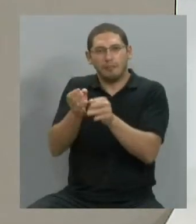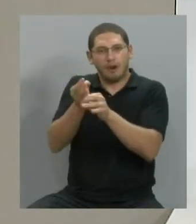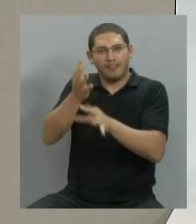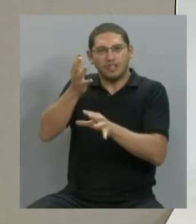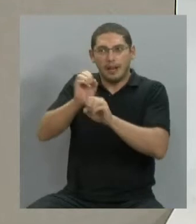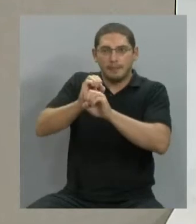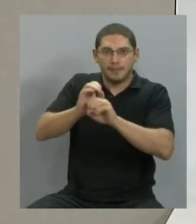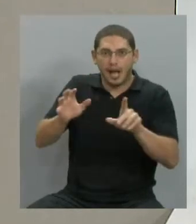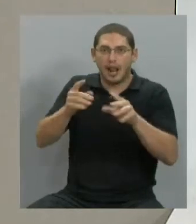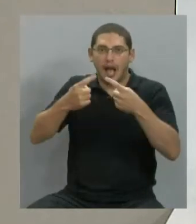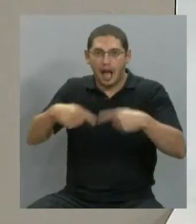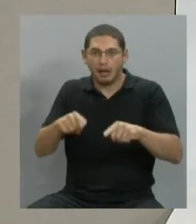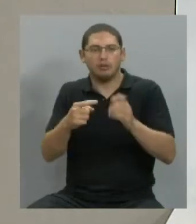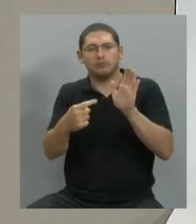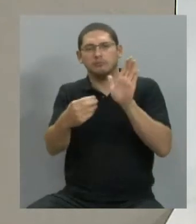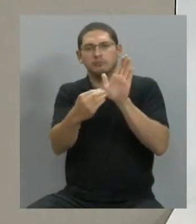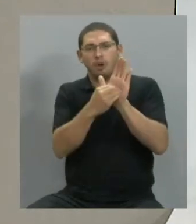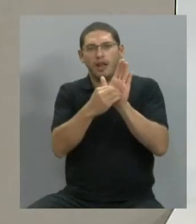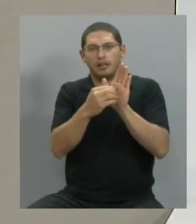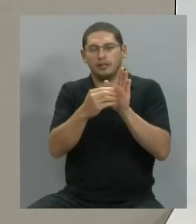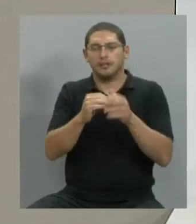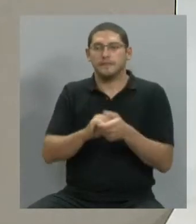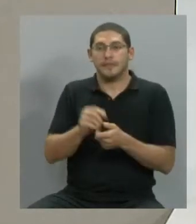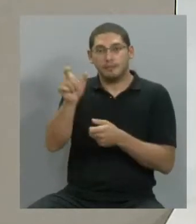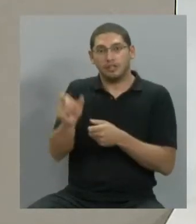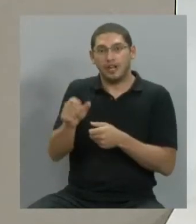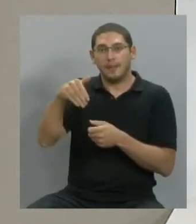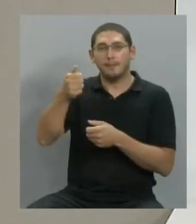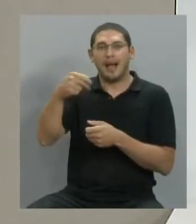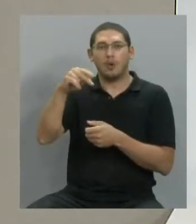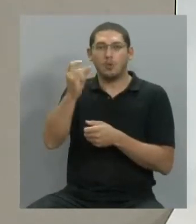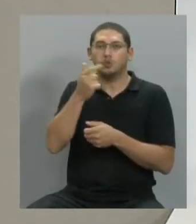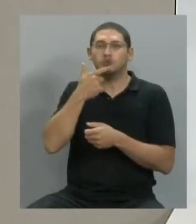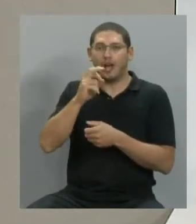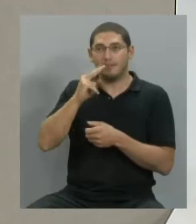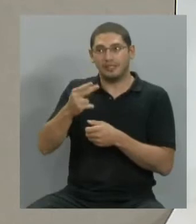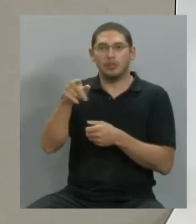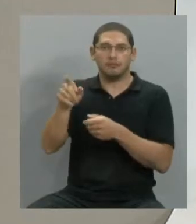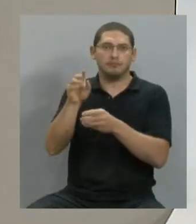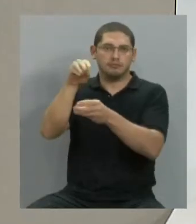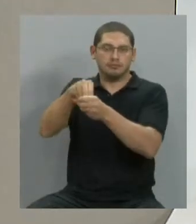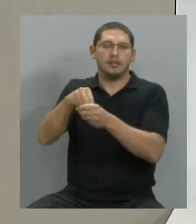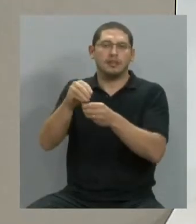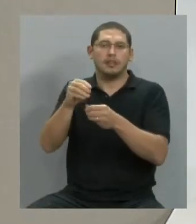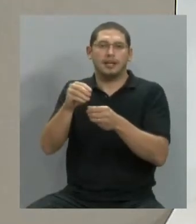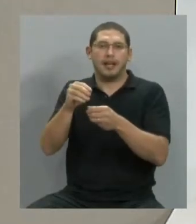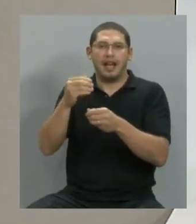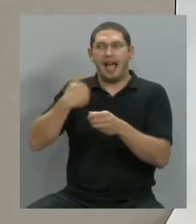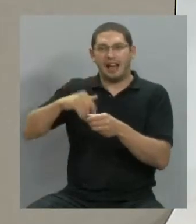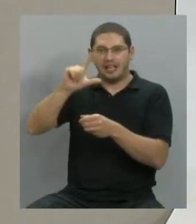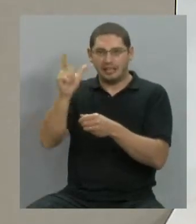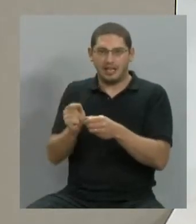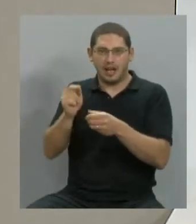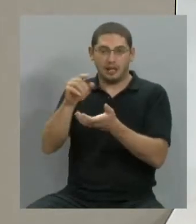Mancuso, que es quien preside esta asociación de asociación civil familiares y víctimas de mala praxis argentina.